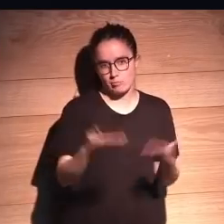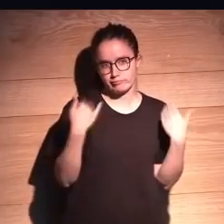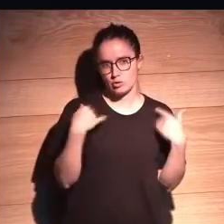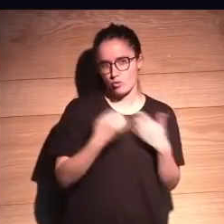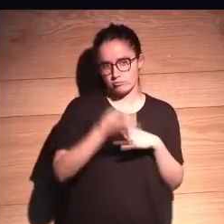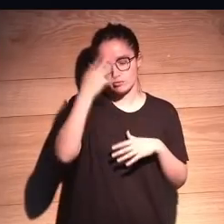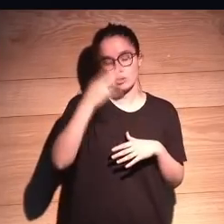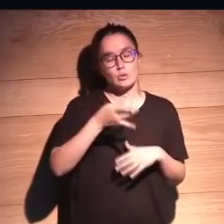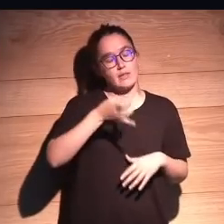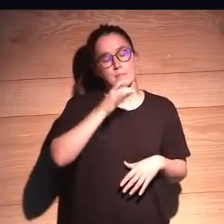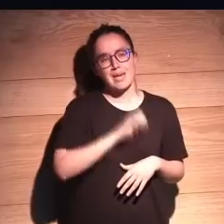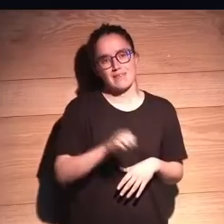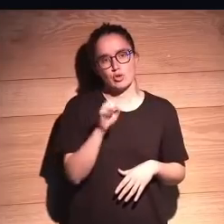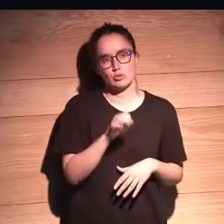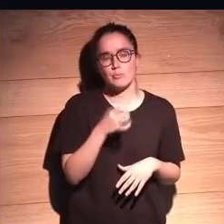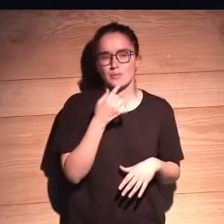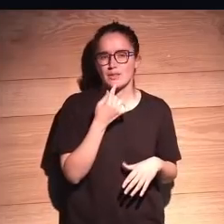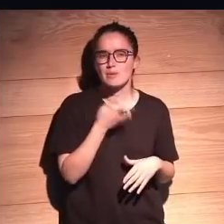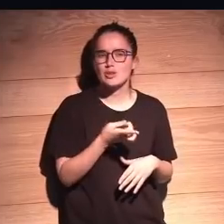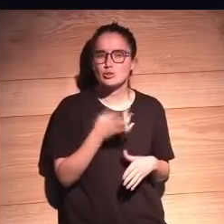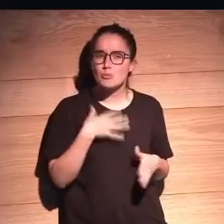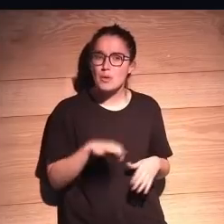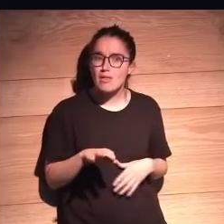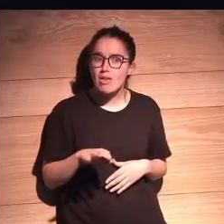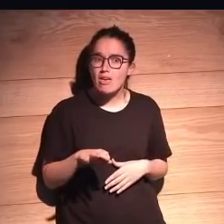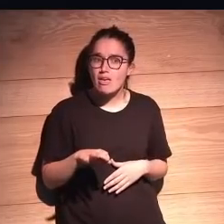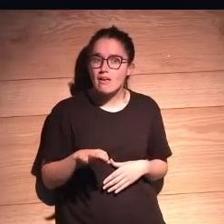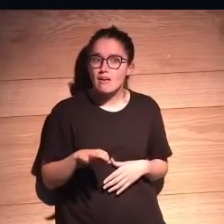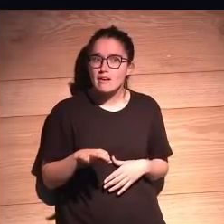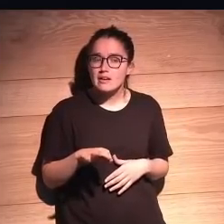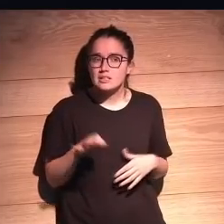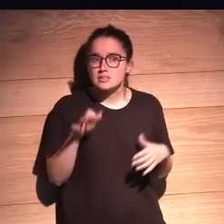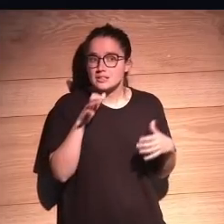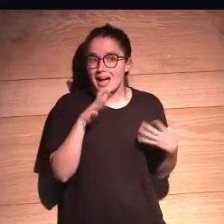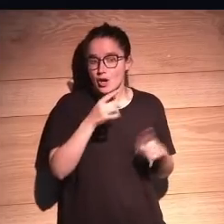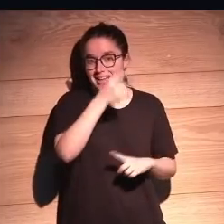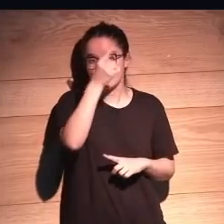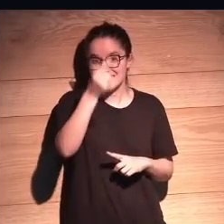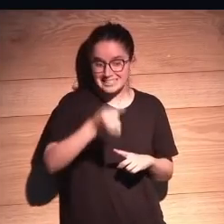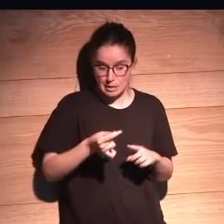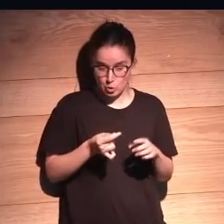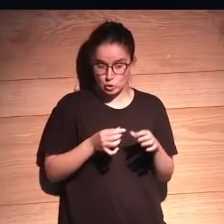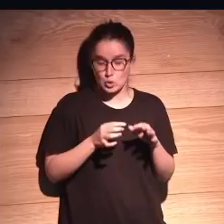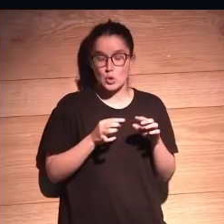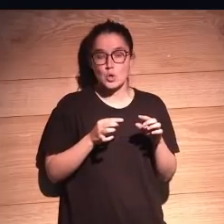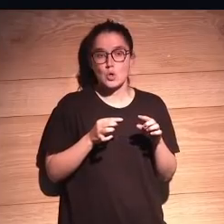es una idea fascinante porque dices pero esto es posible ¡hey! que ahora ya diseñamos circuitos de